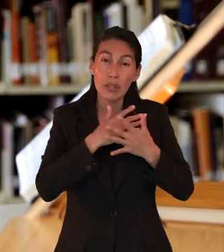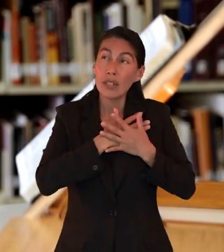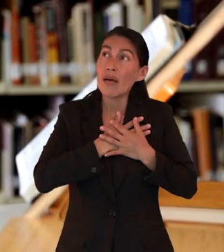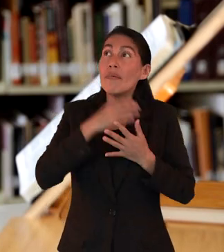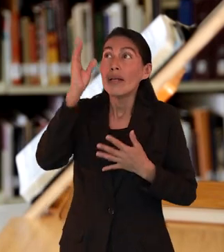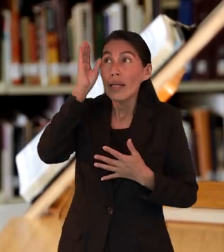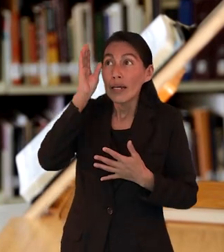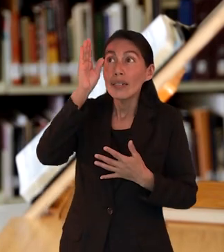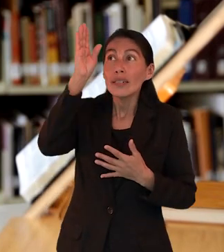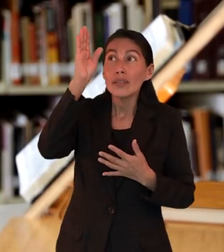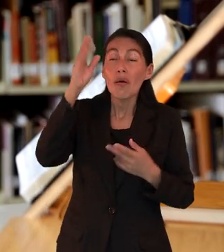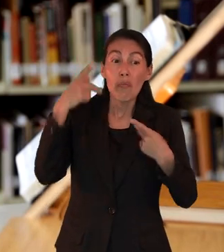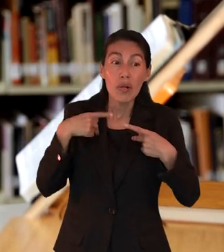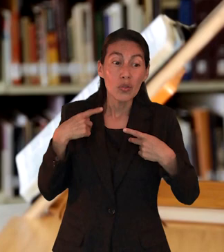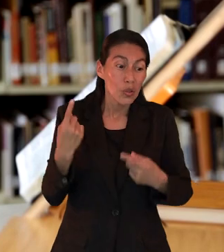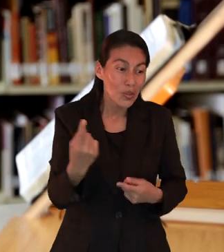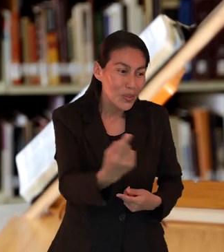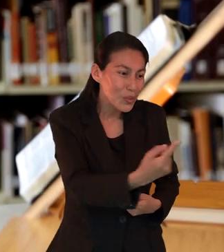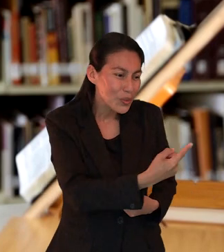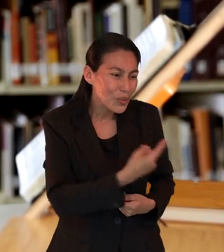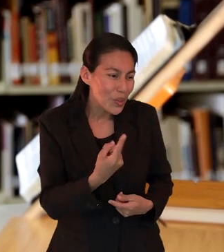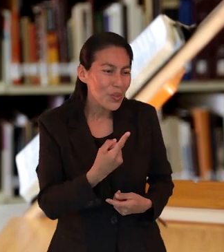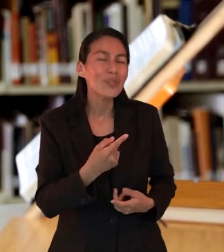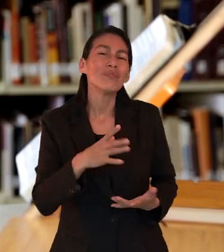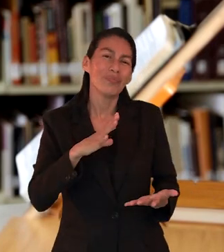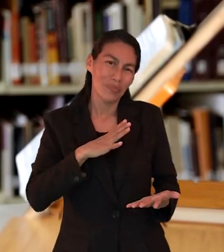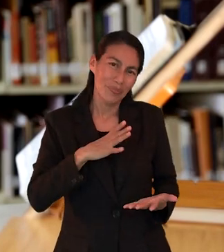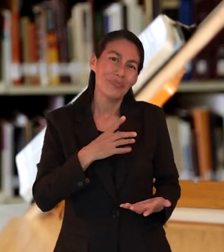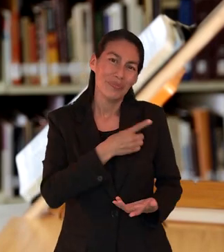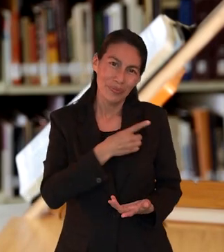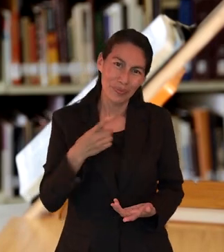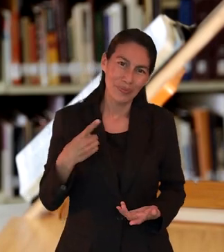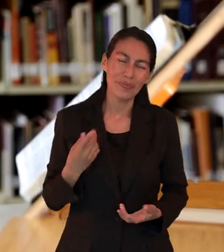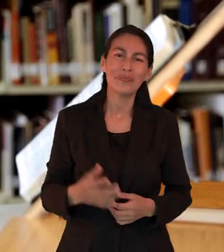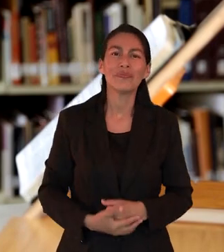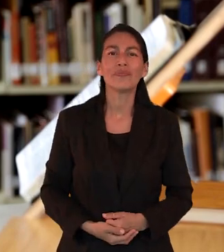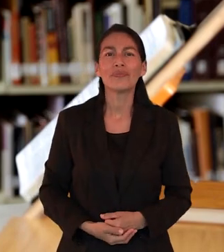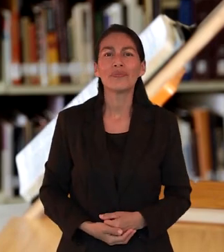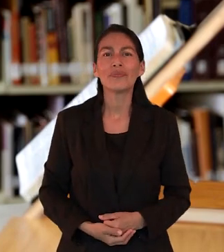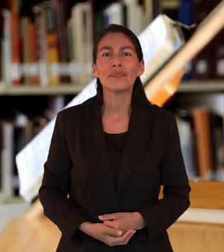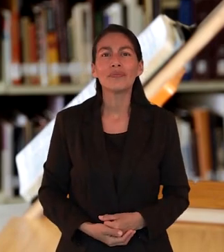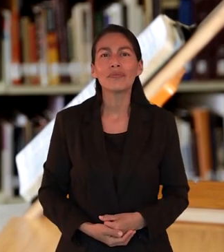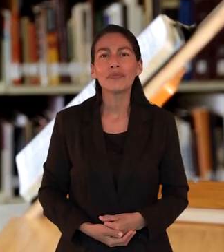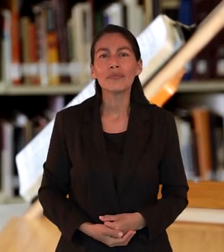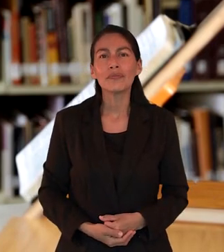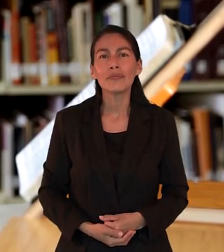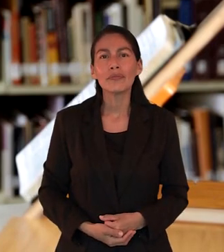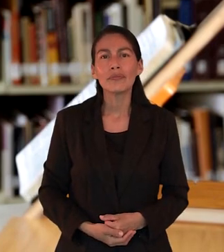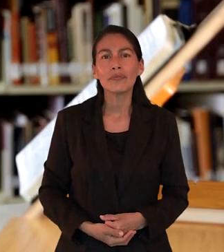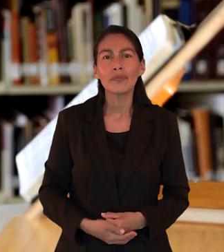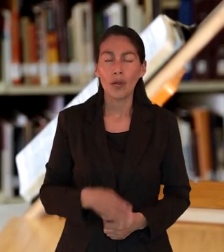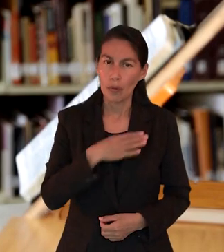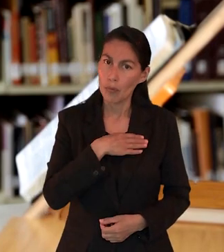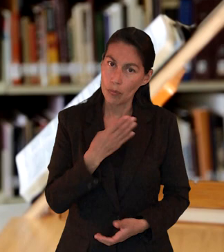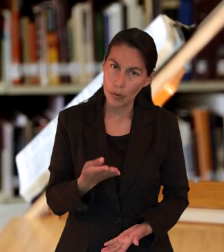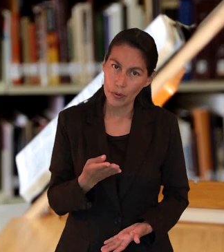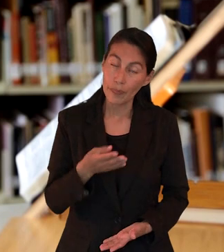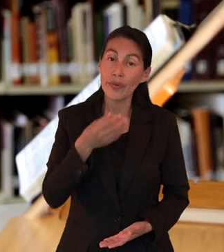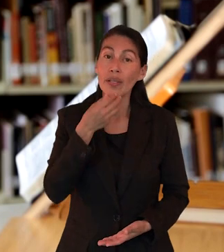cristianos, los creyentes, debían tener y que debemos de tener nosotros hoy en día. Bueno,